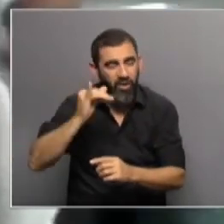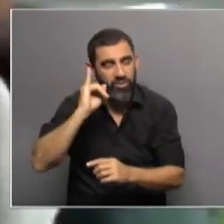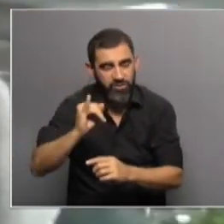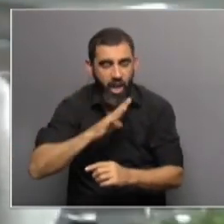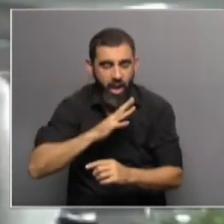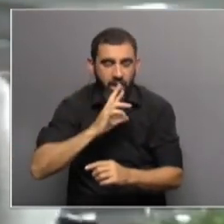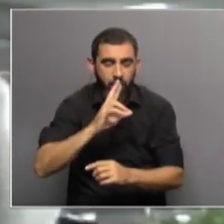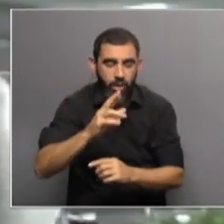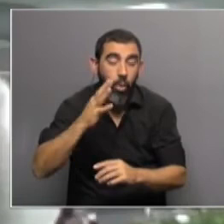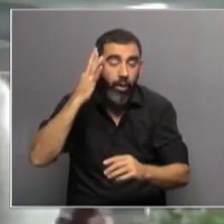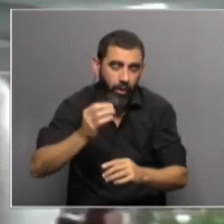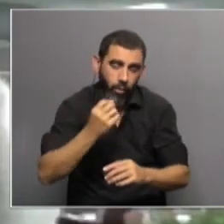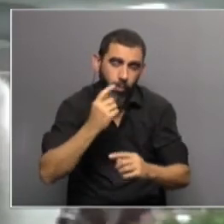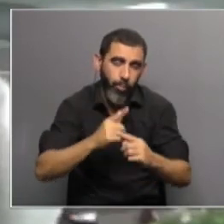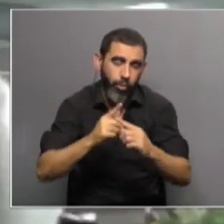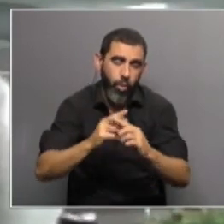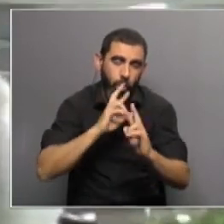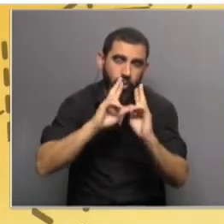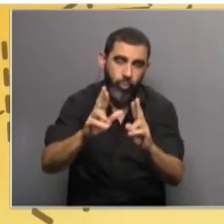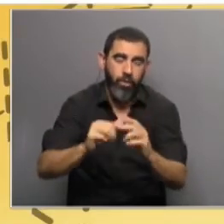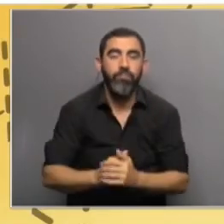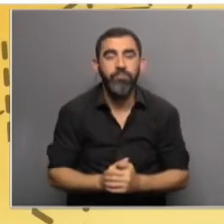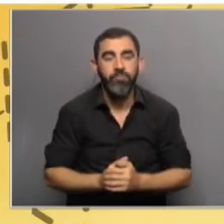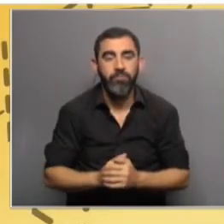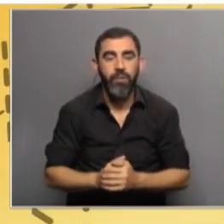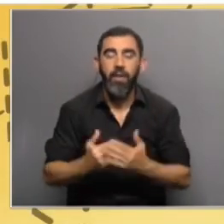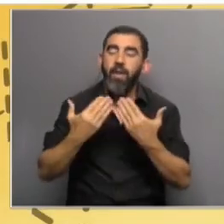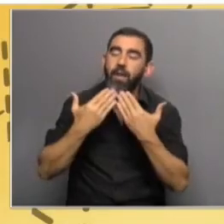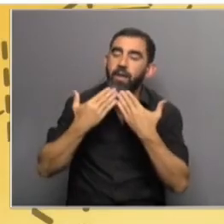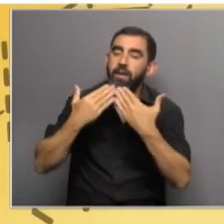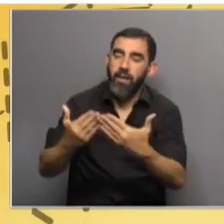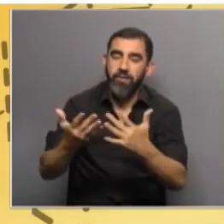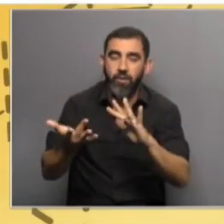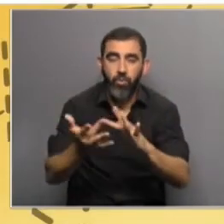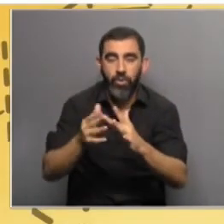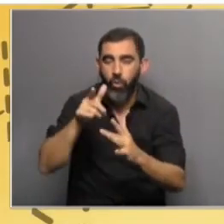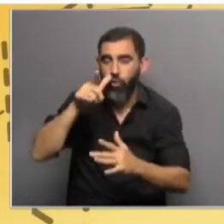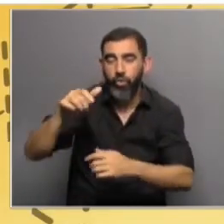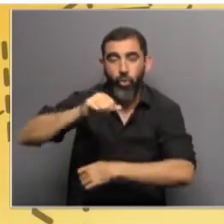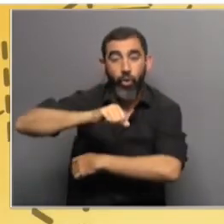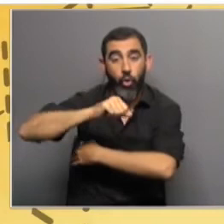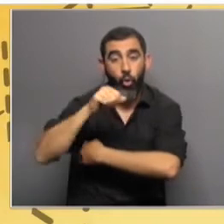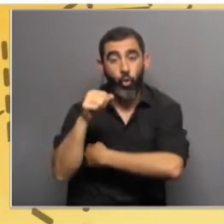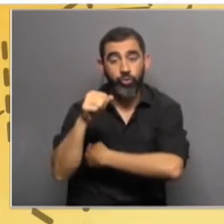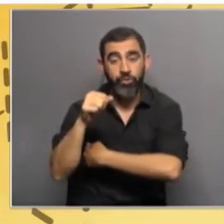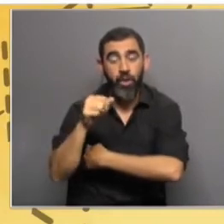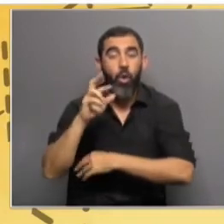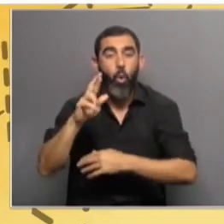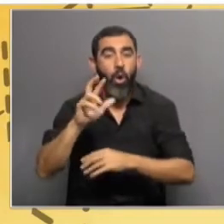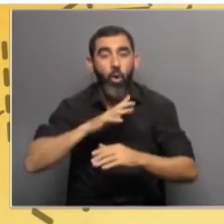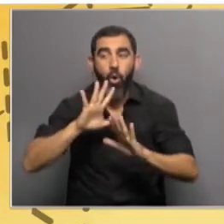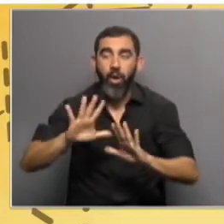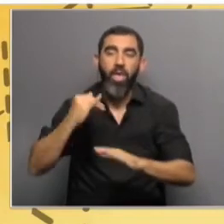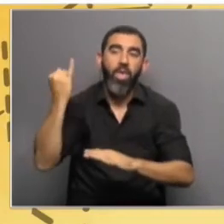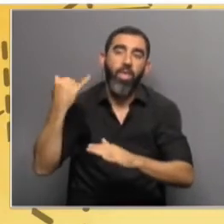resultados positivos. Mariana Casprix, muchísimas gracias directamente desde Glasgow. Ojalá no te tengas que dar